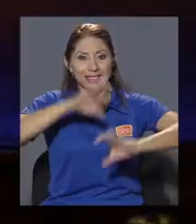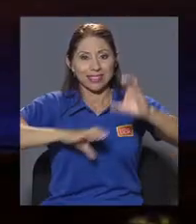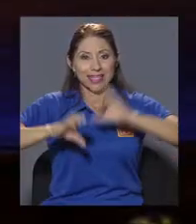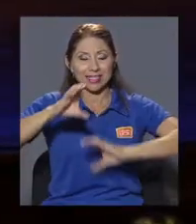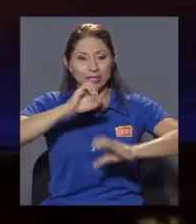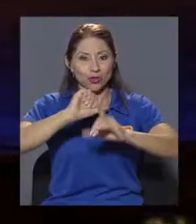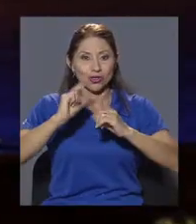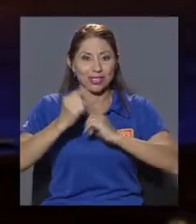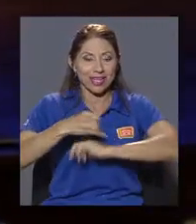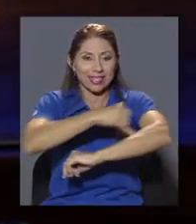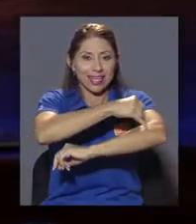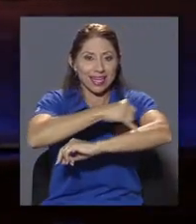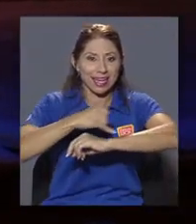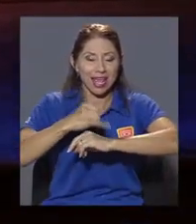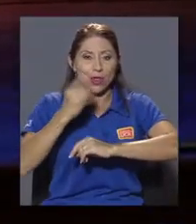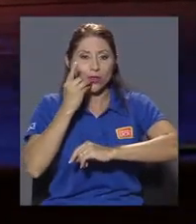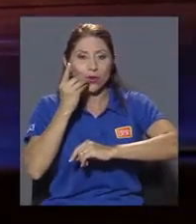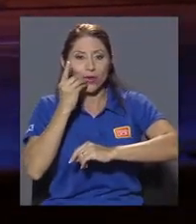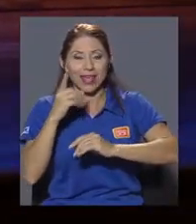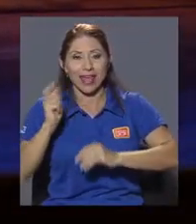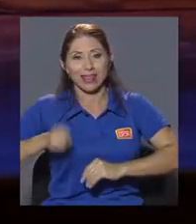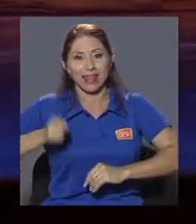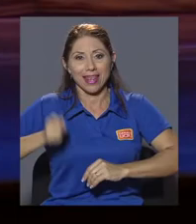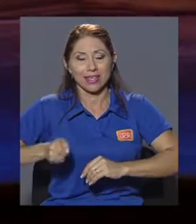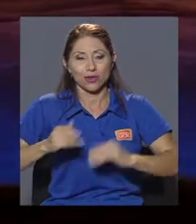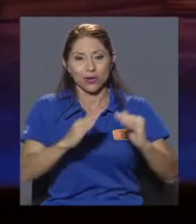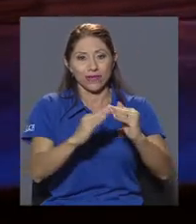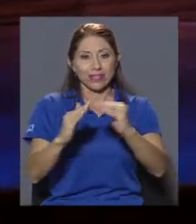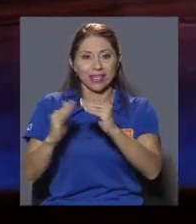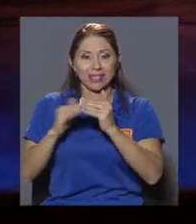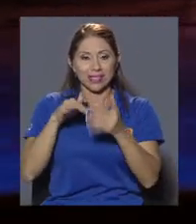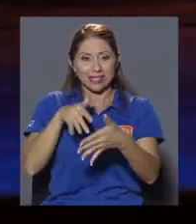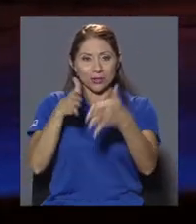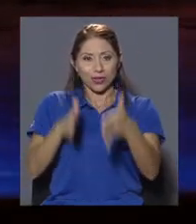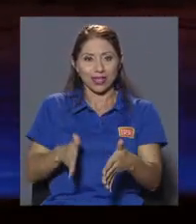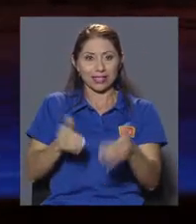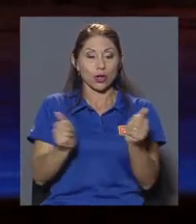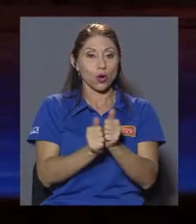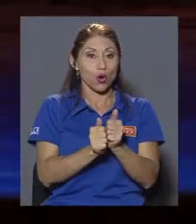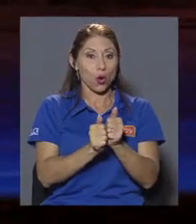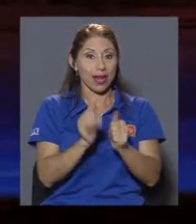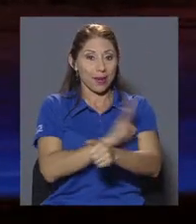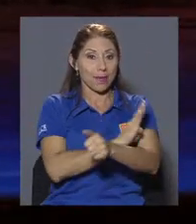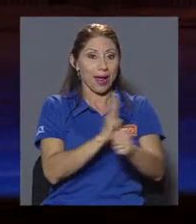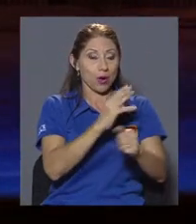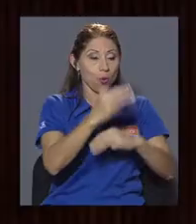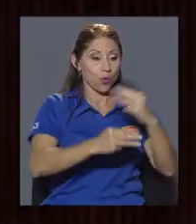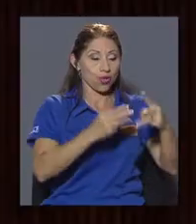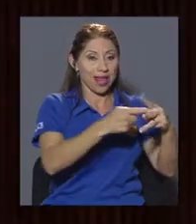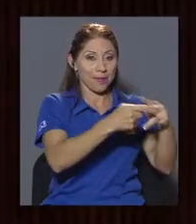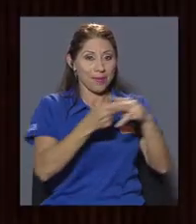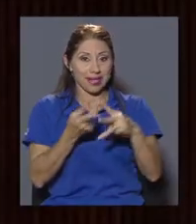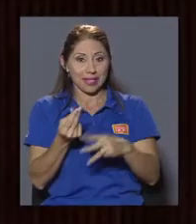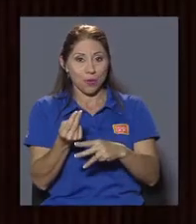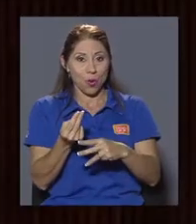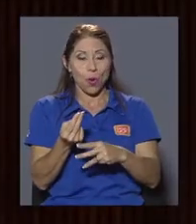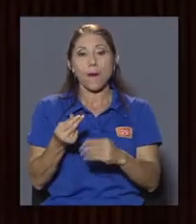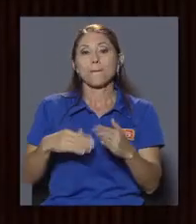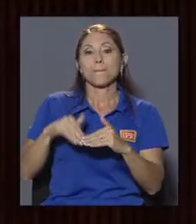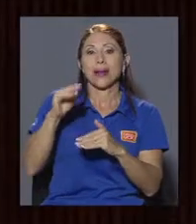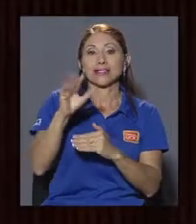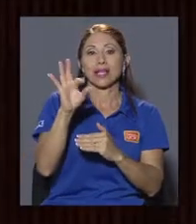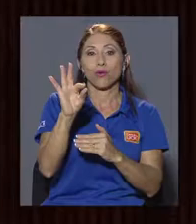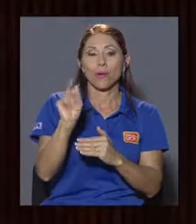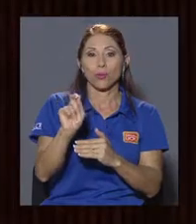Ingeniería, Odontología, Derecho y las residencias estudiantiles. Mediante el préstamo del Banco Mundial, se destinaron más de 9